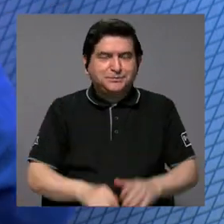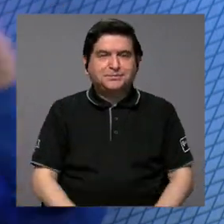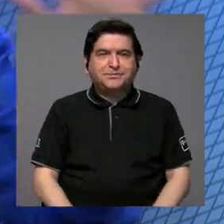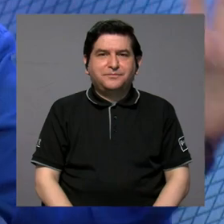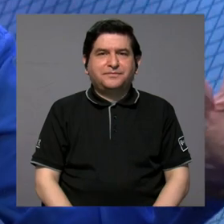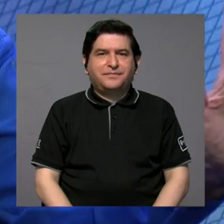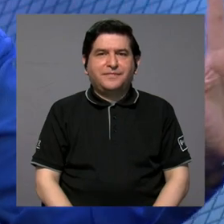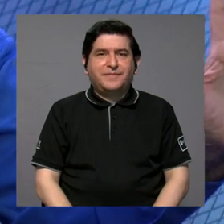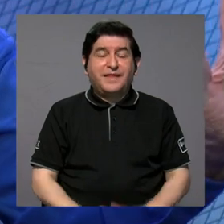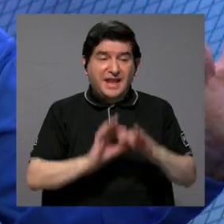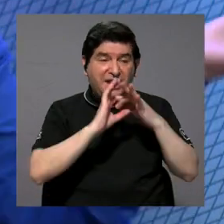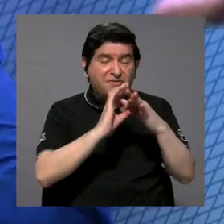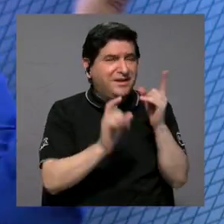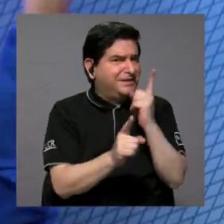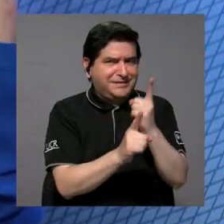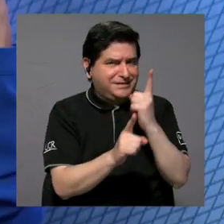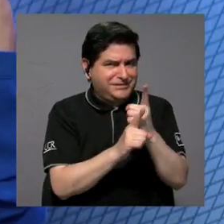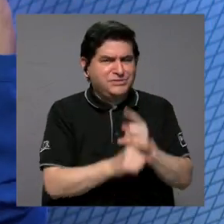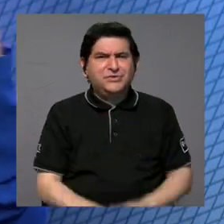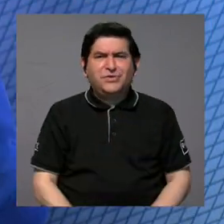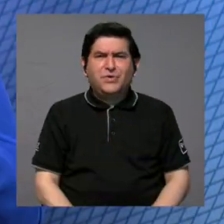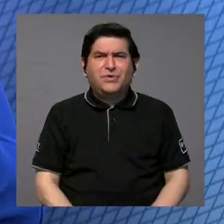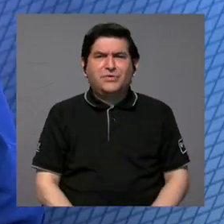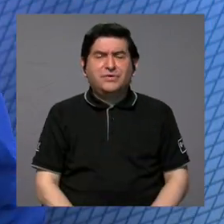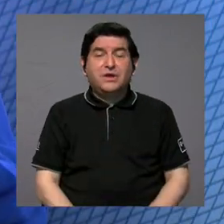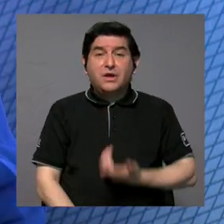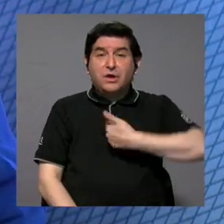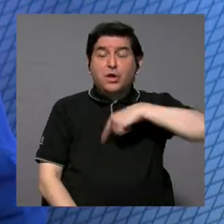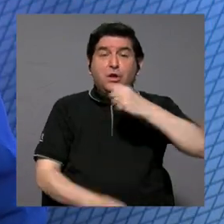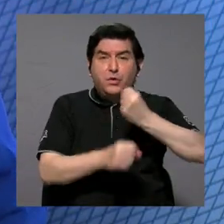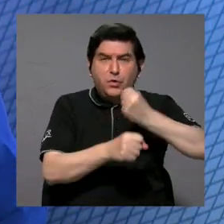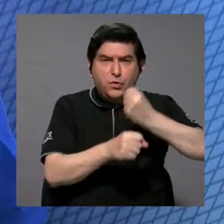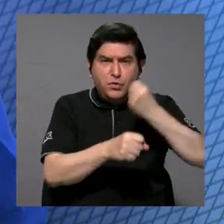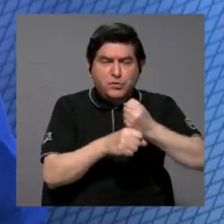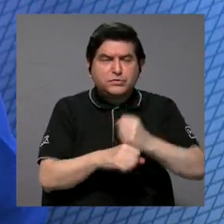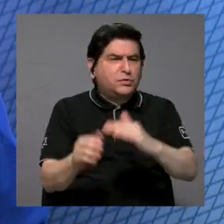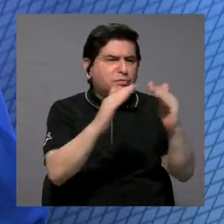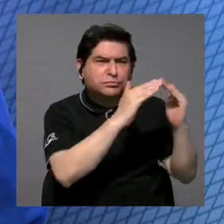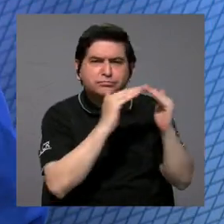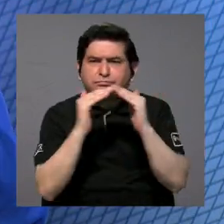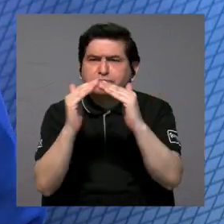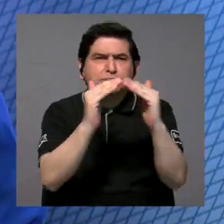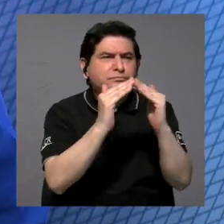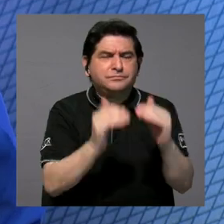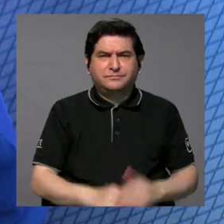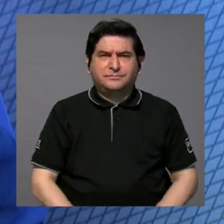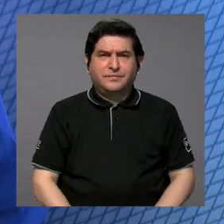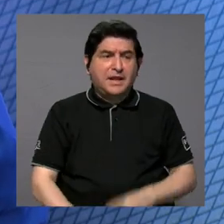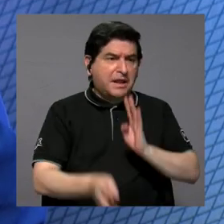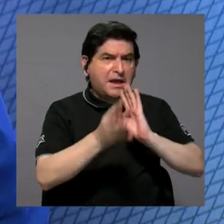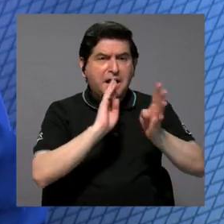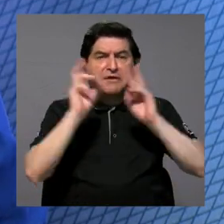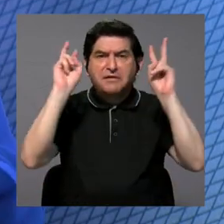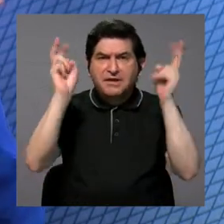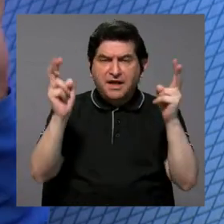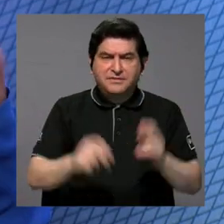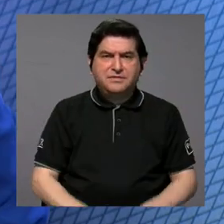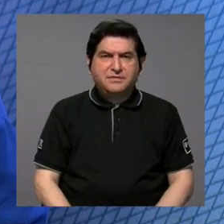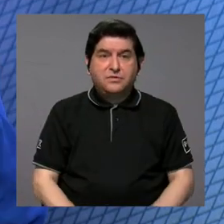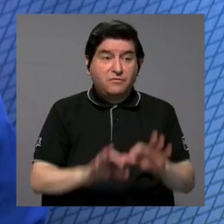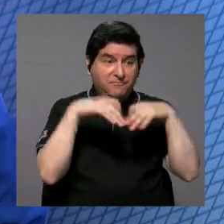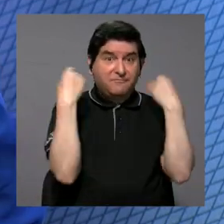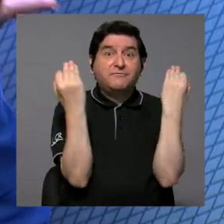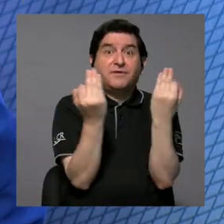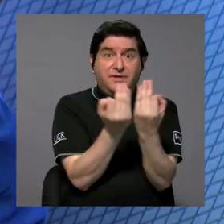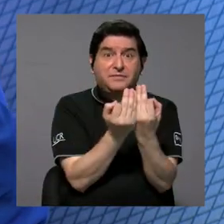estaban las relaciones impropias donde no había mediado. Y cuando nosotros trabajábamos en las comunidades, ¿verdad? Y hablábamos sobre el tema, las